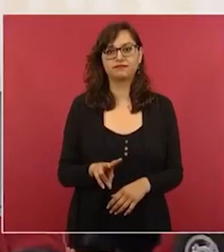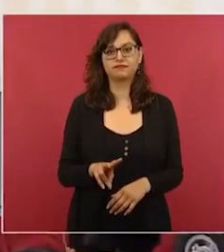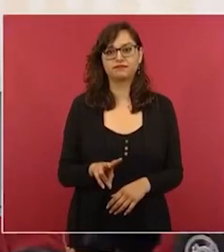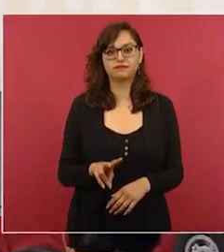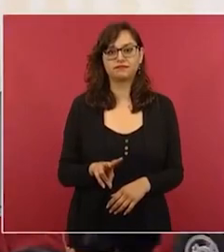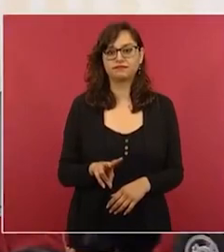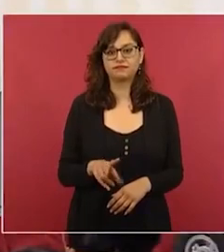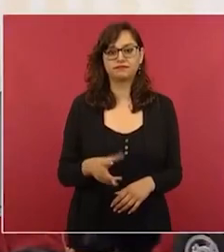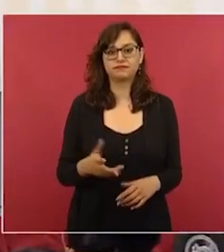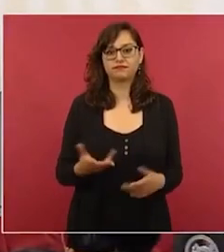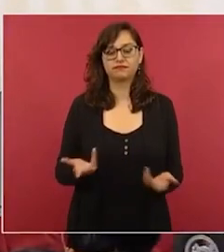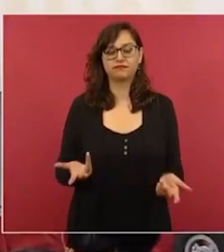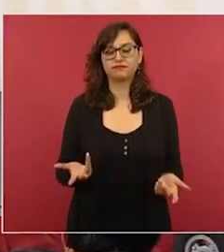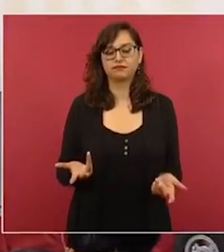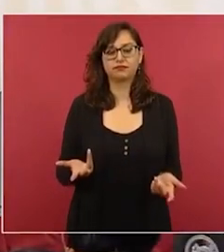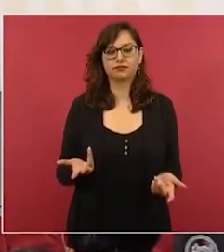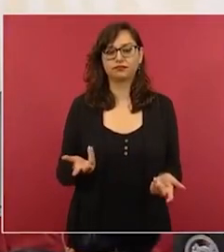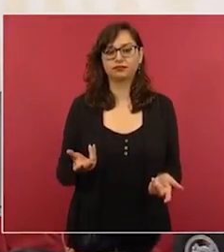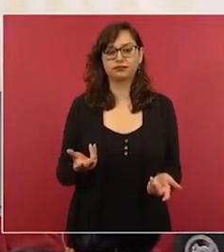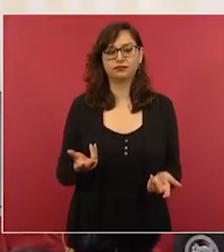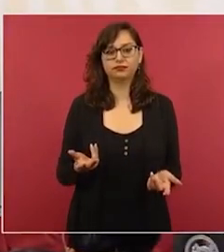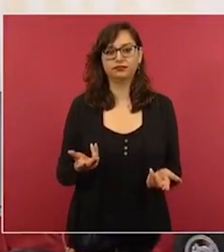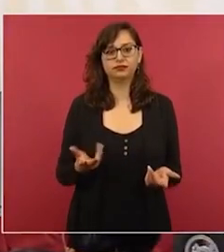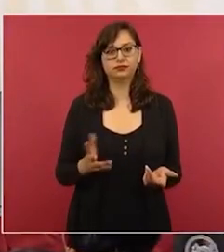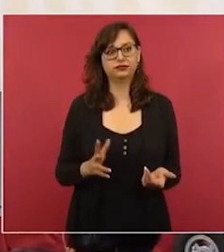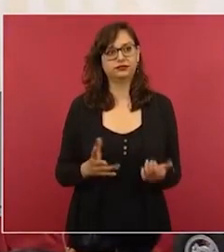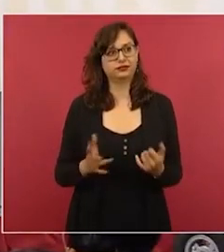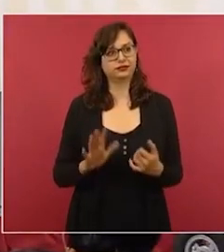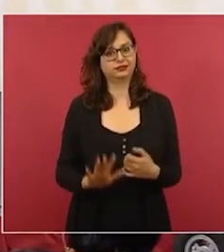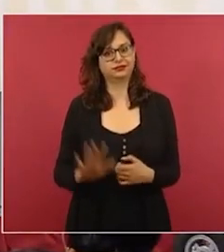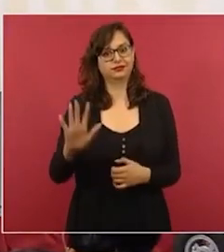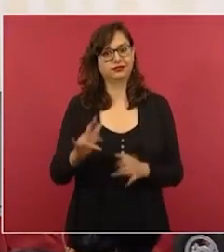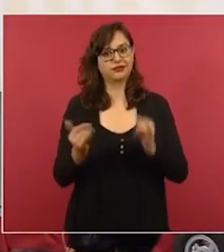pues regresar a la guerra fría